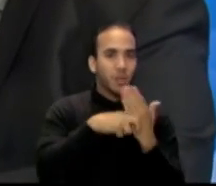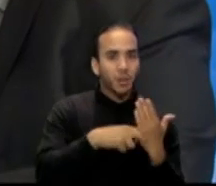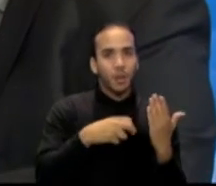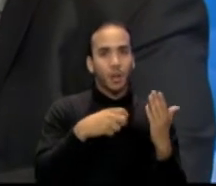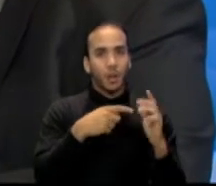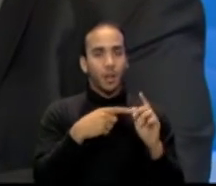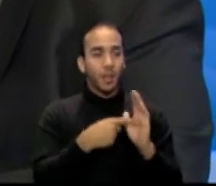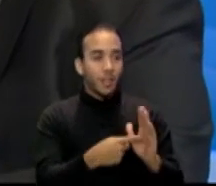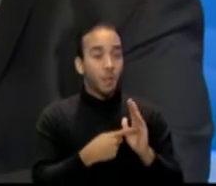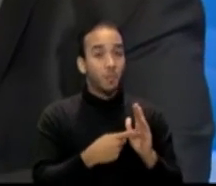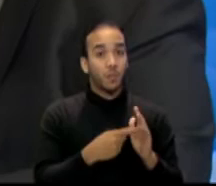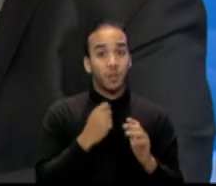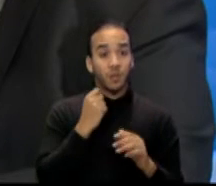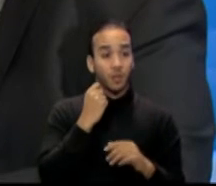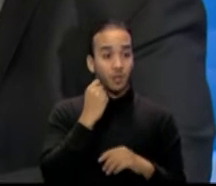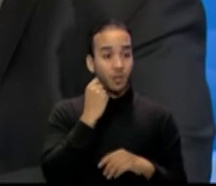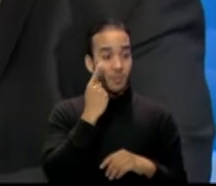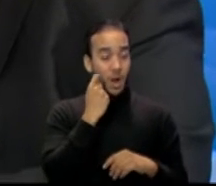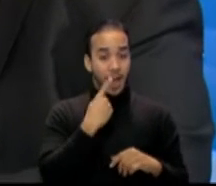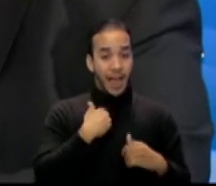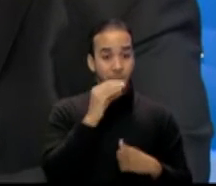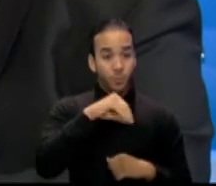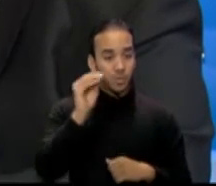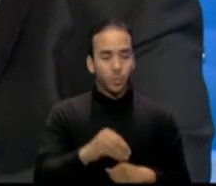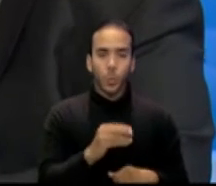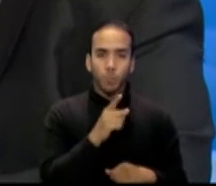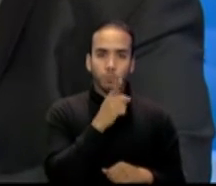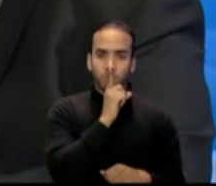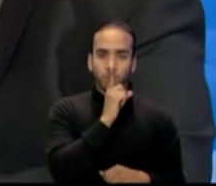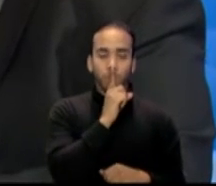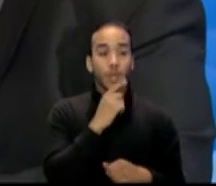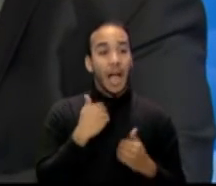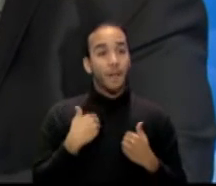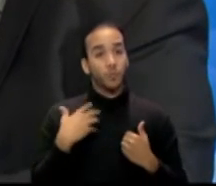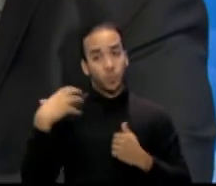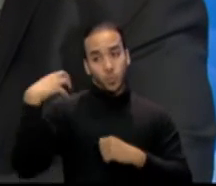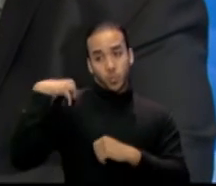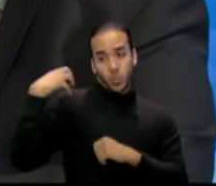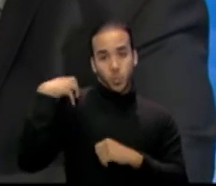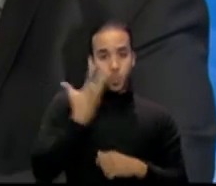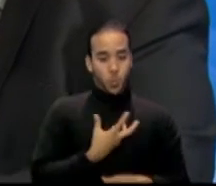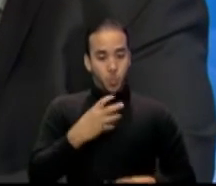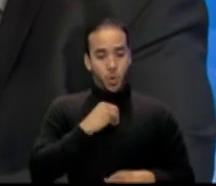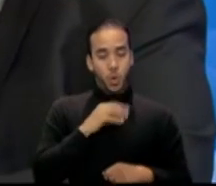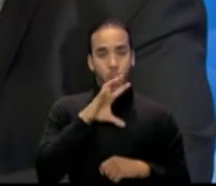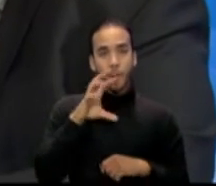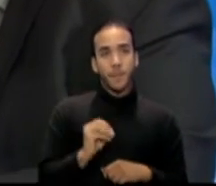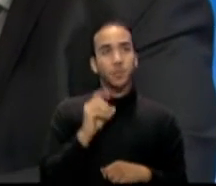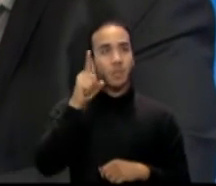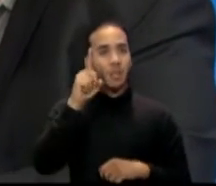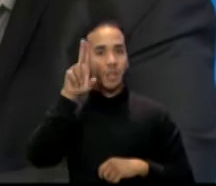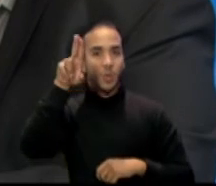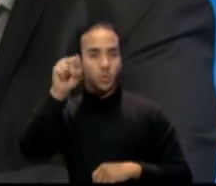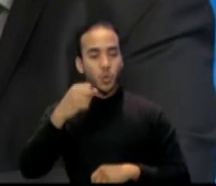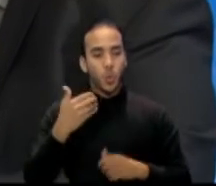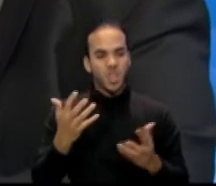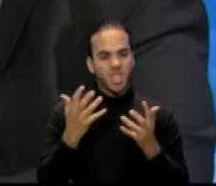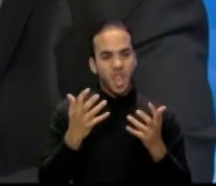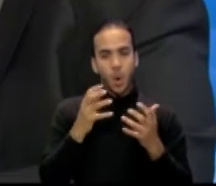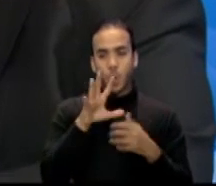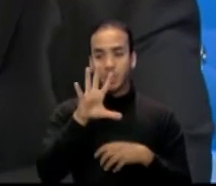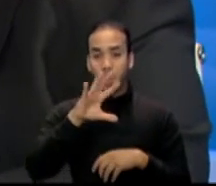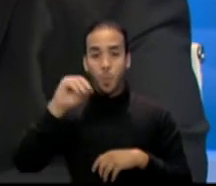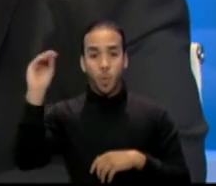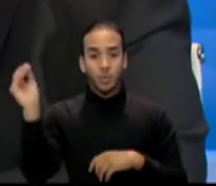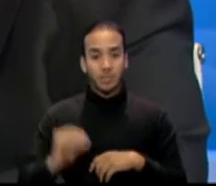específicamente no. Yo he tenido, por ejemplo, dueños de compañías en Estados Unidos que han dicho yo quiero que el cinco por ciento de mi fuerza laboral o